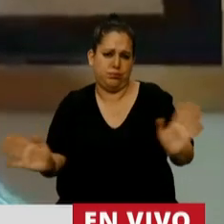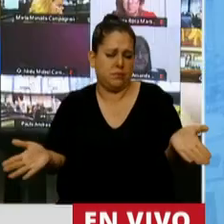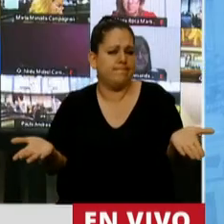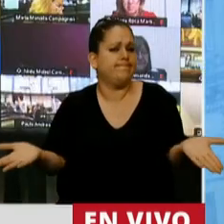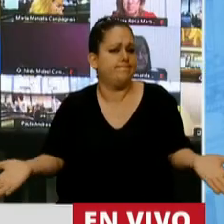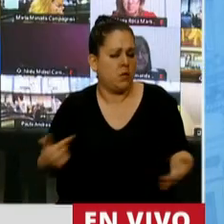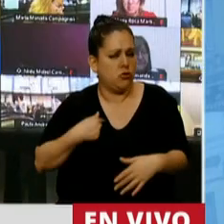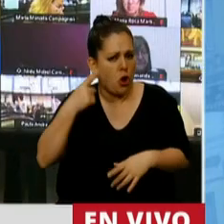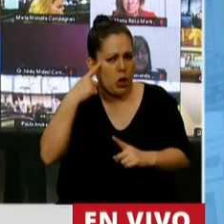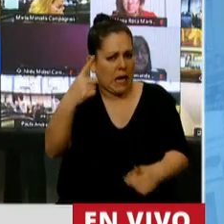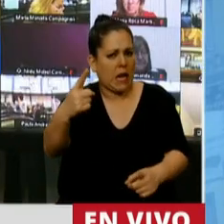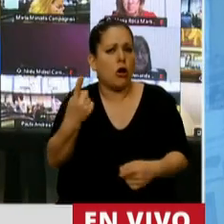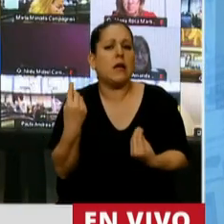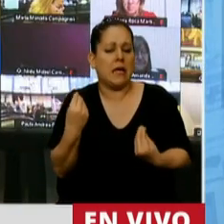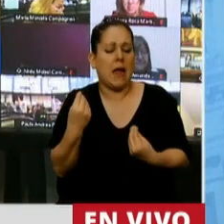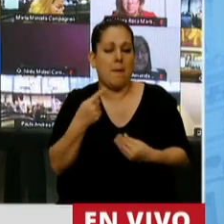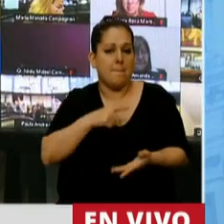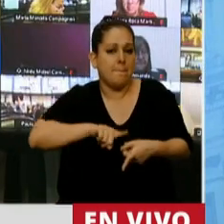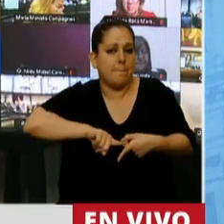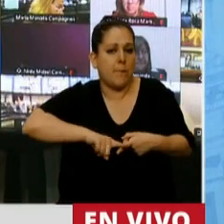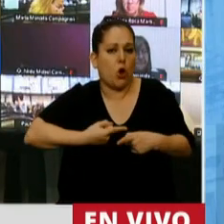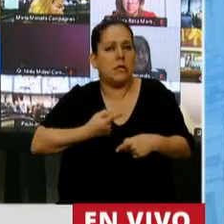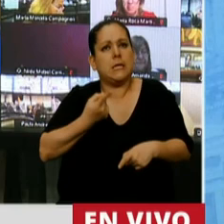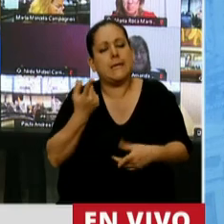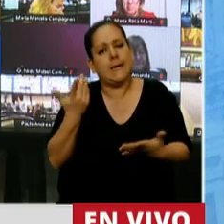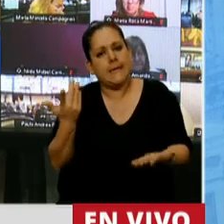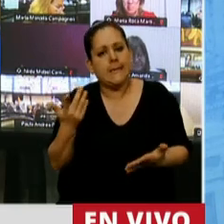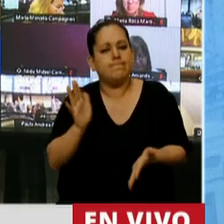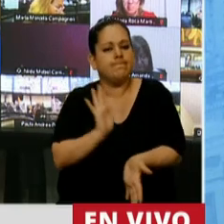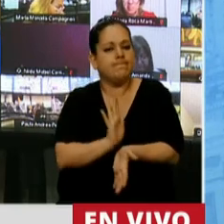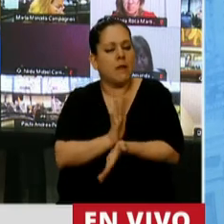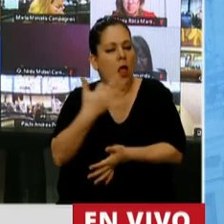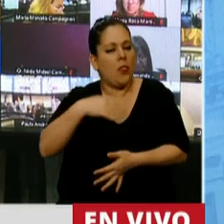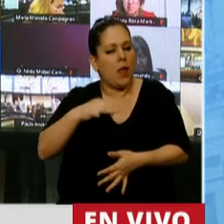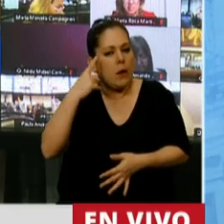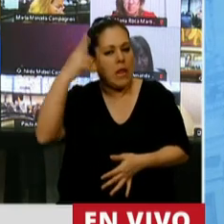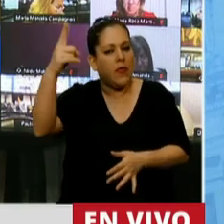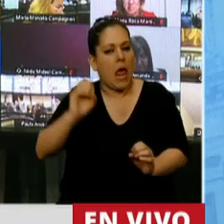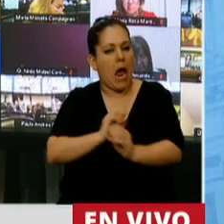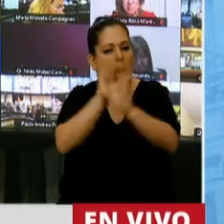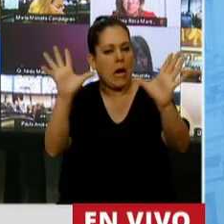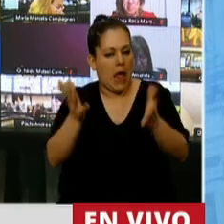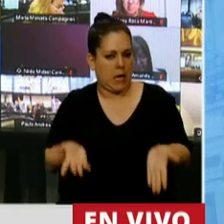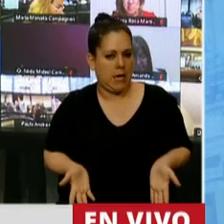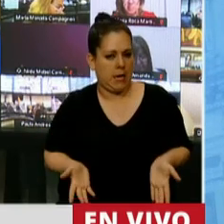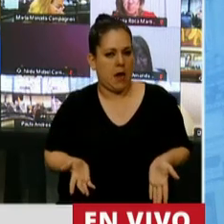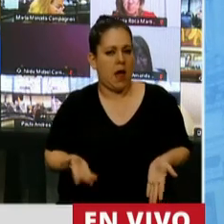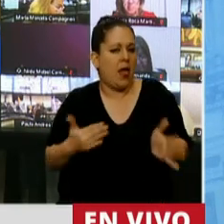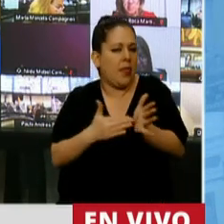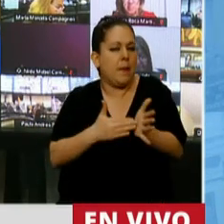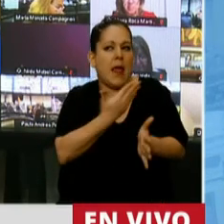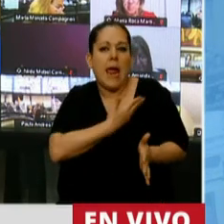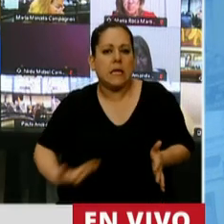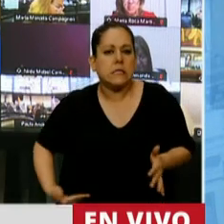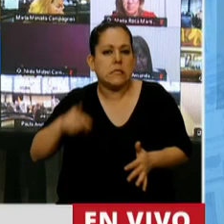Creo que la política es tener una idea clara de lo que un Estado debe hacer con